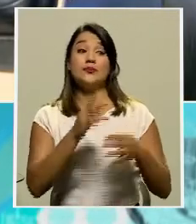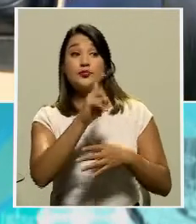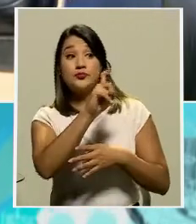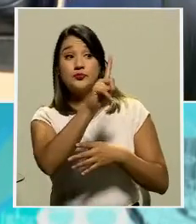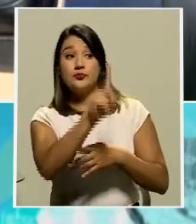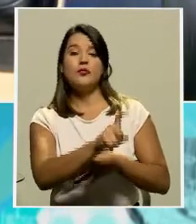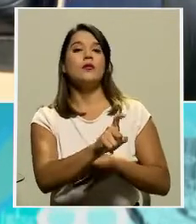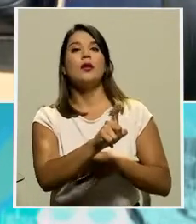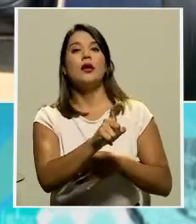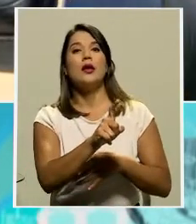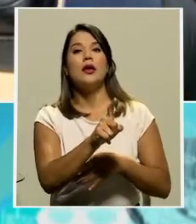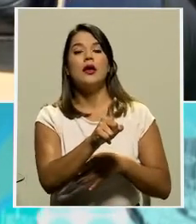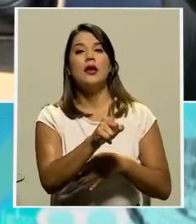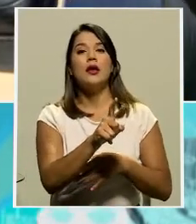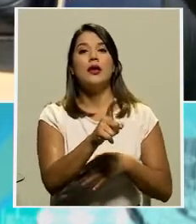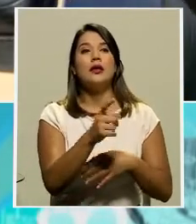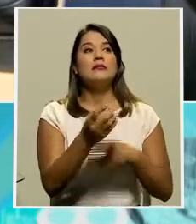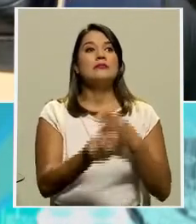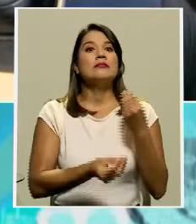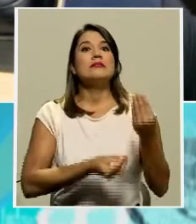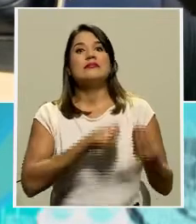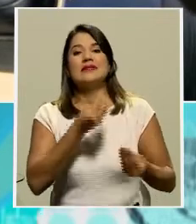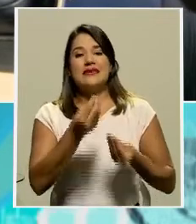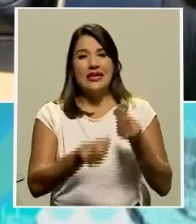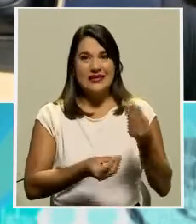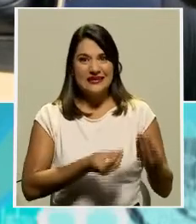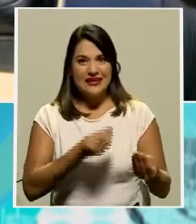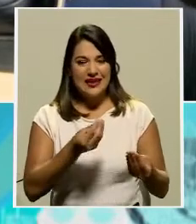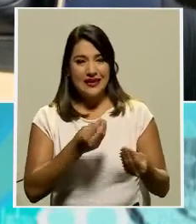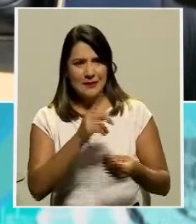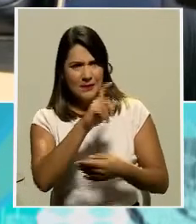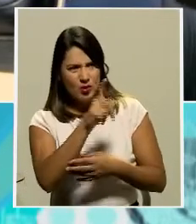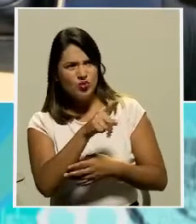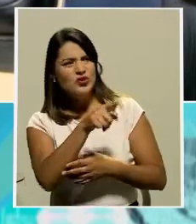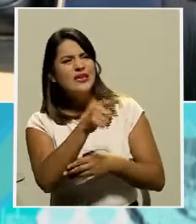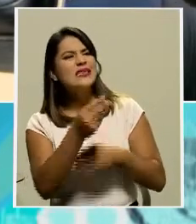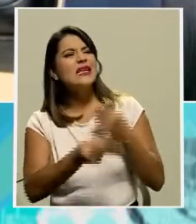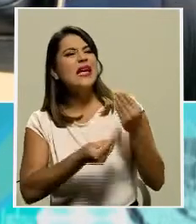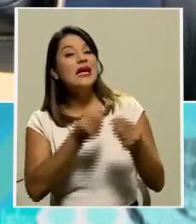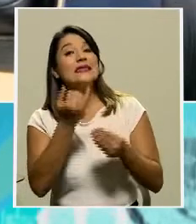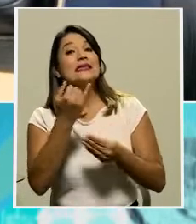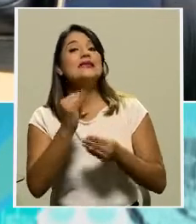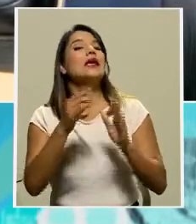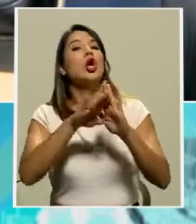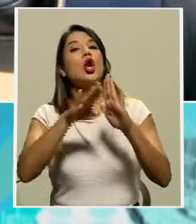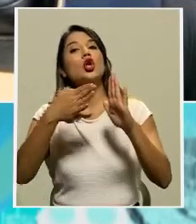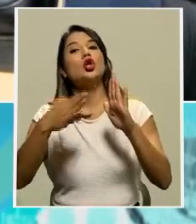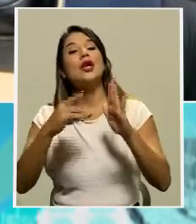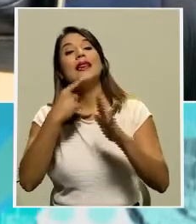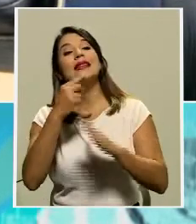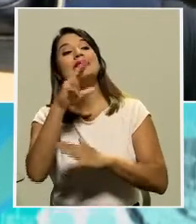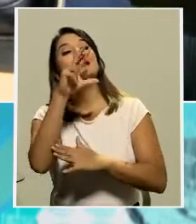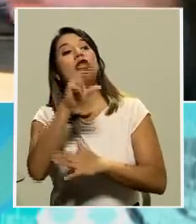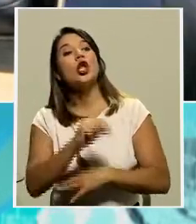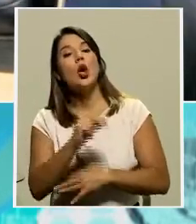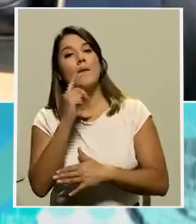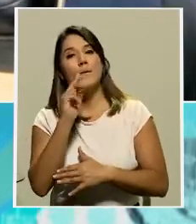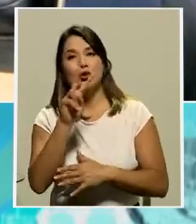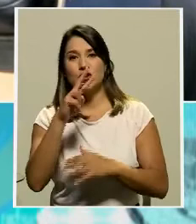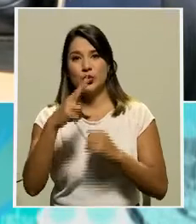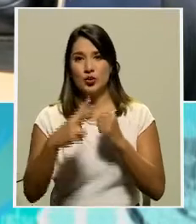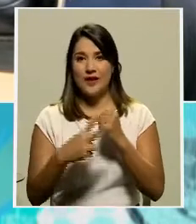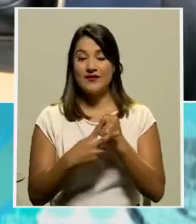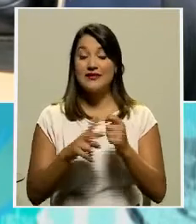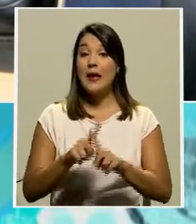posibles hechos que se pudieran dar si la Contraloría daba este rechazo por segunda ocasión. La